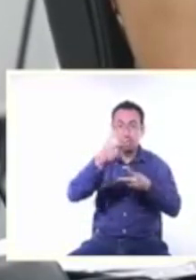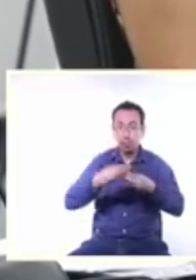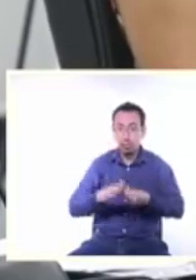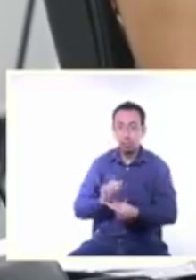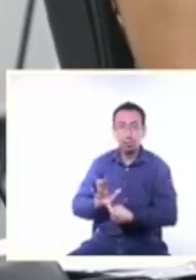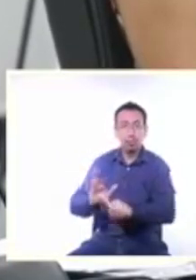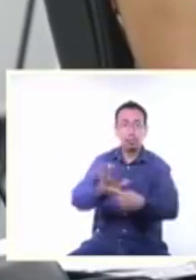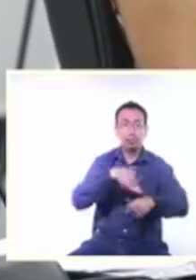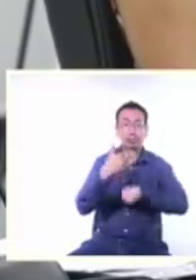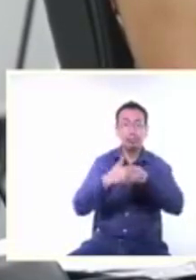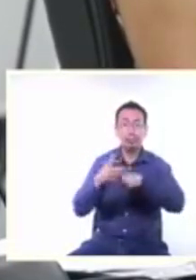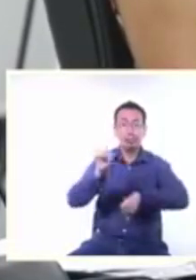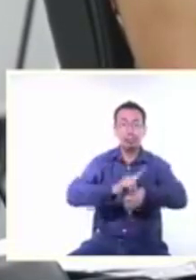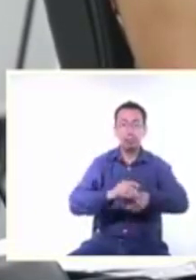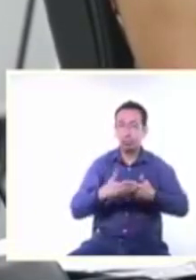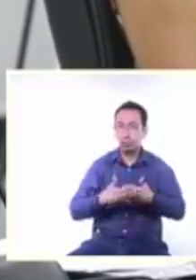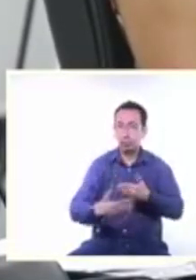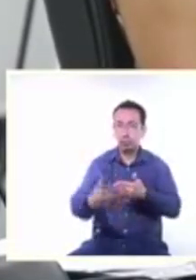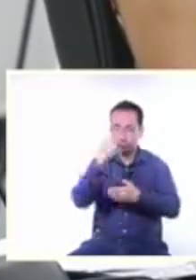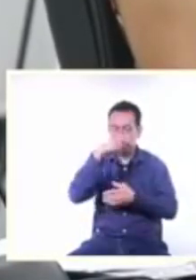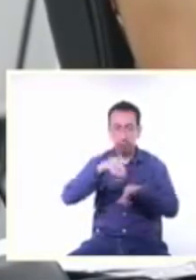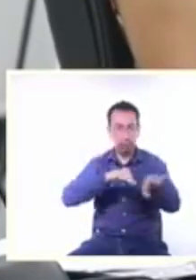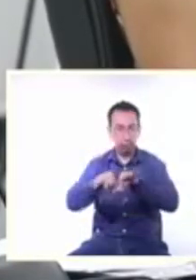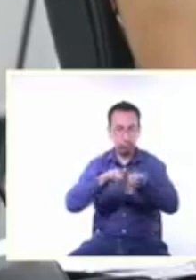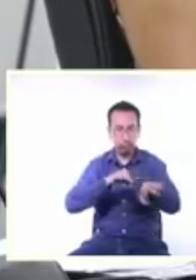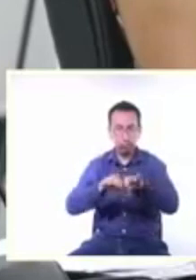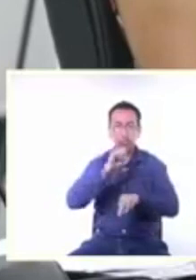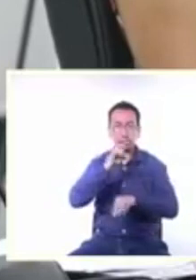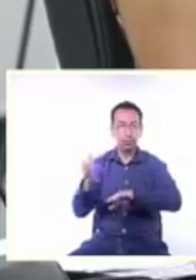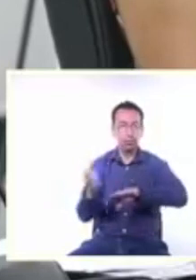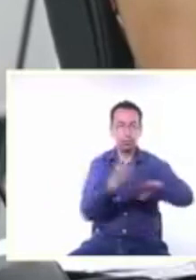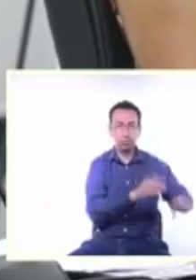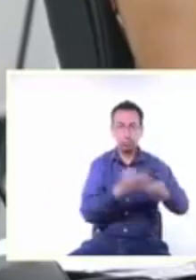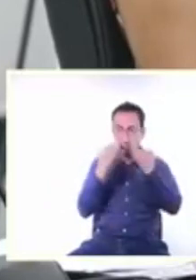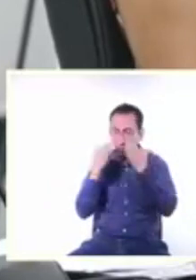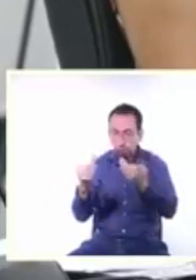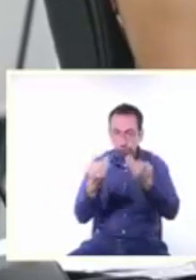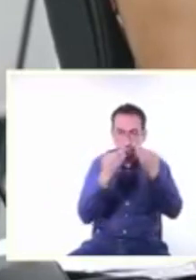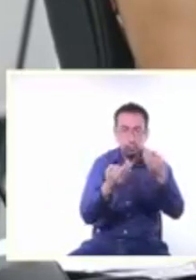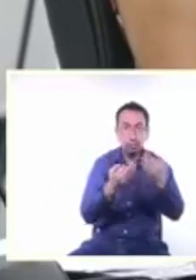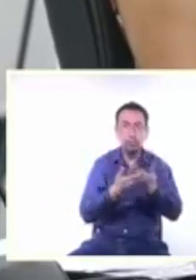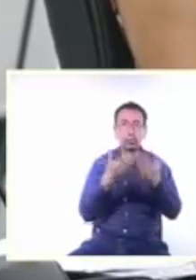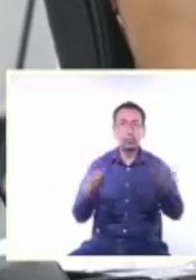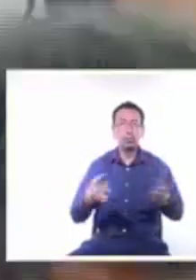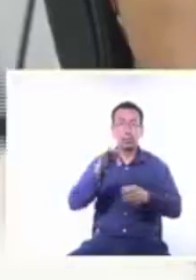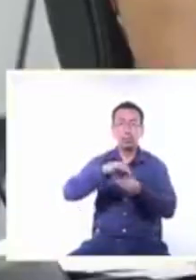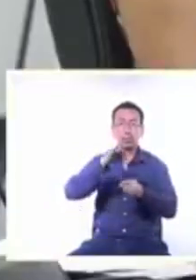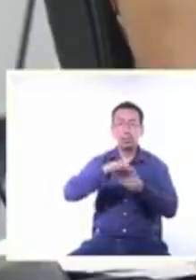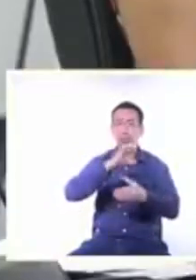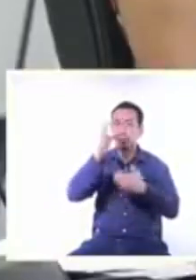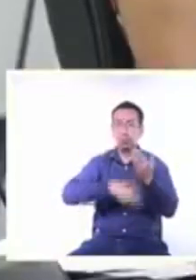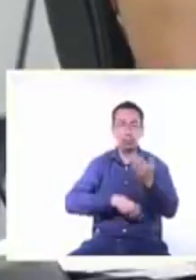respectivas en unos cuantos días que lo seguiremos trabajando también estaremos al pendiente de la conclusión del proceso electoral